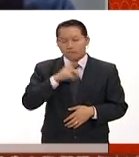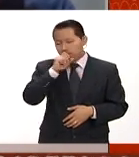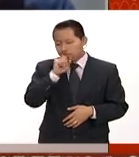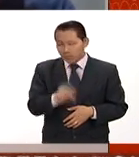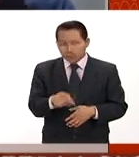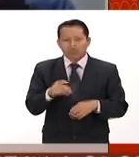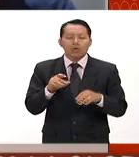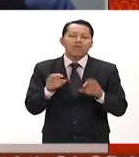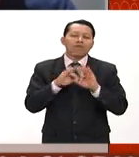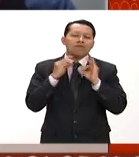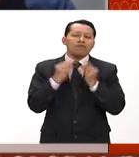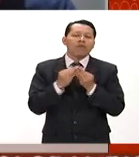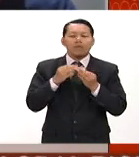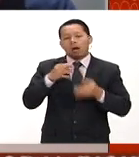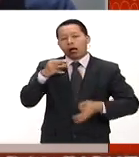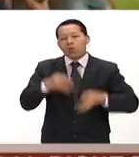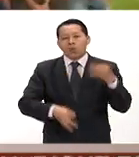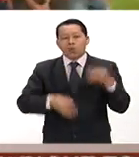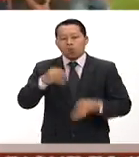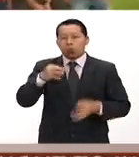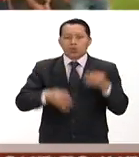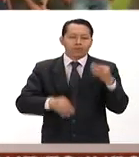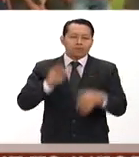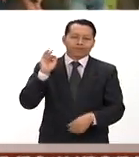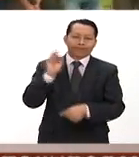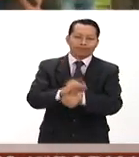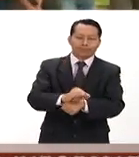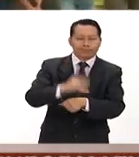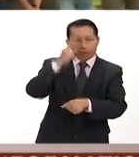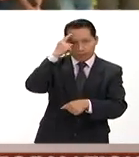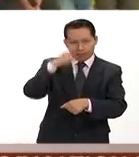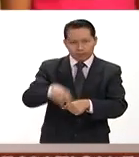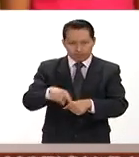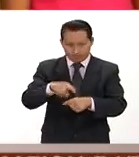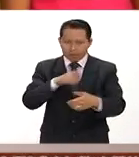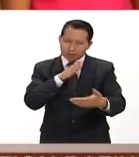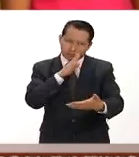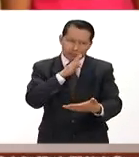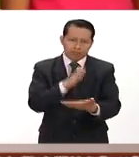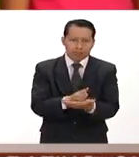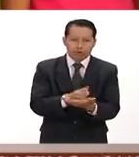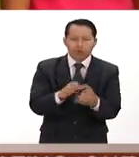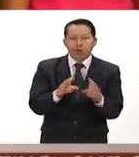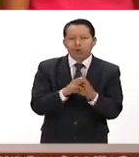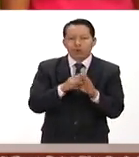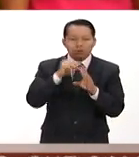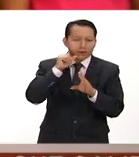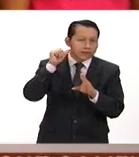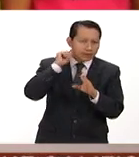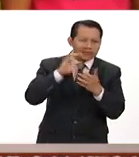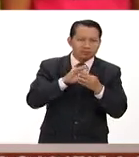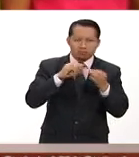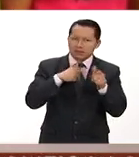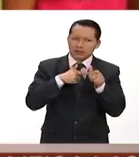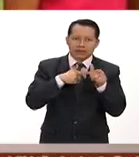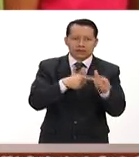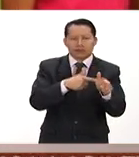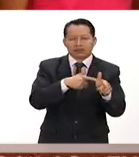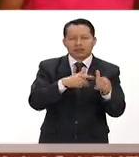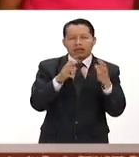jurídicas que le permiten mantener el cese bilateral que ayer dijo que se mantenía